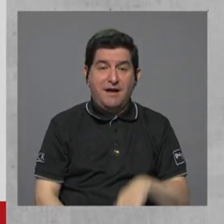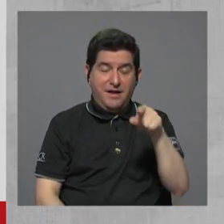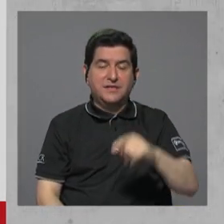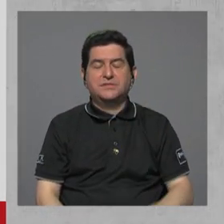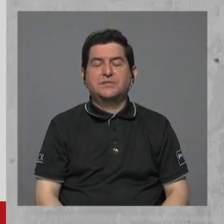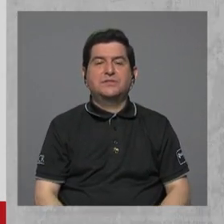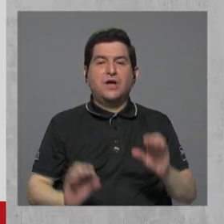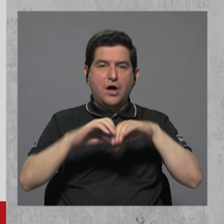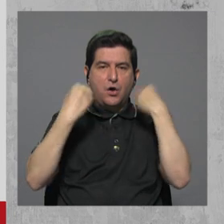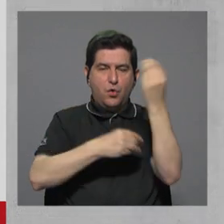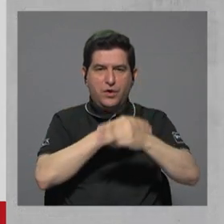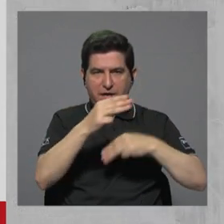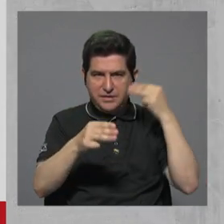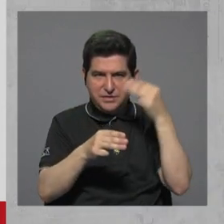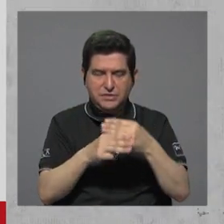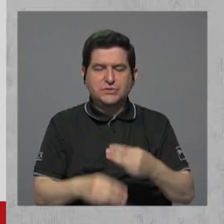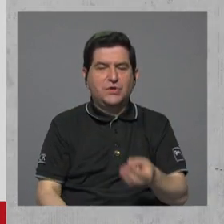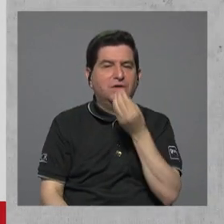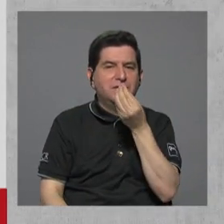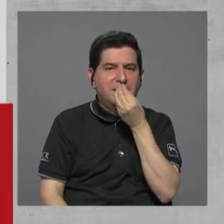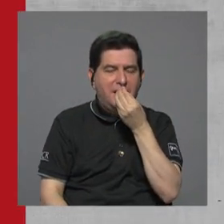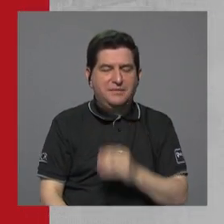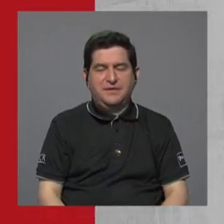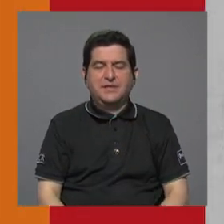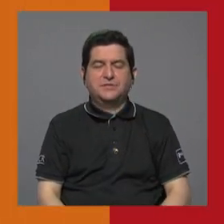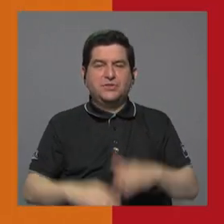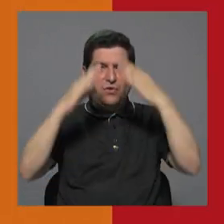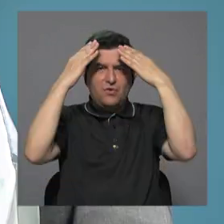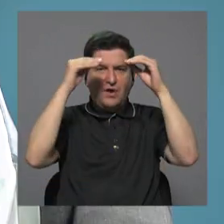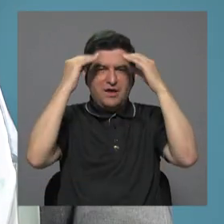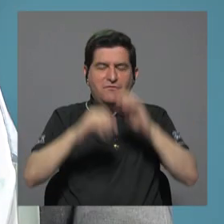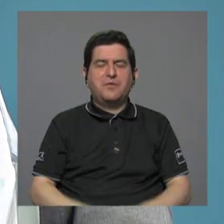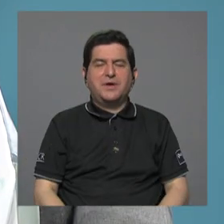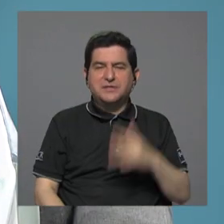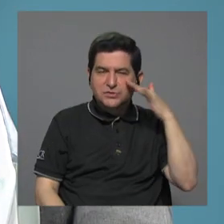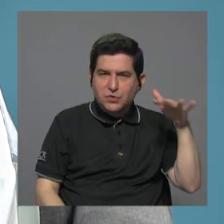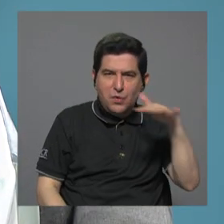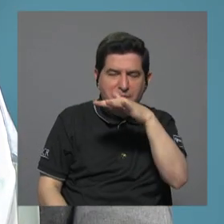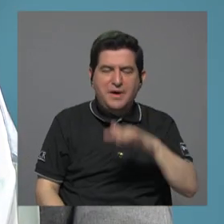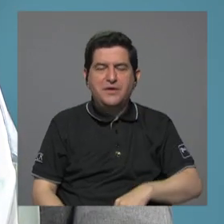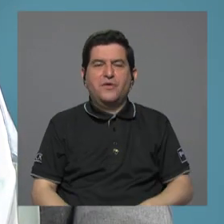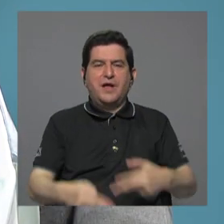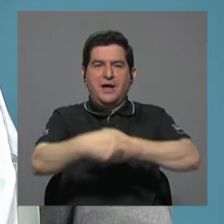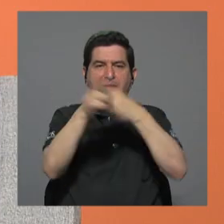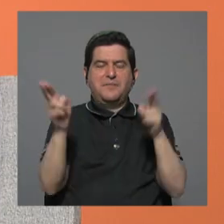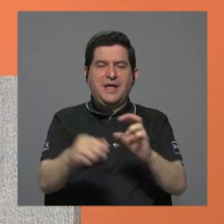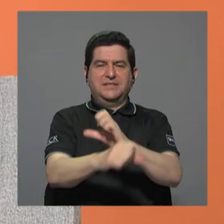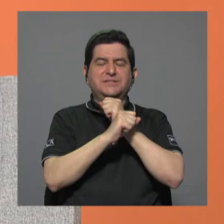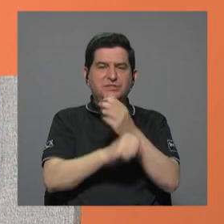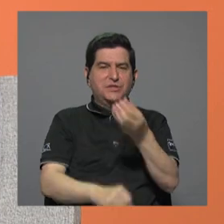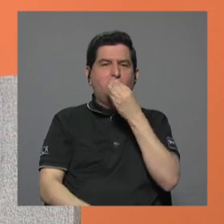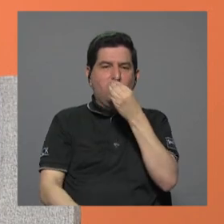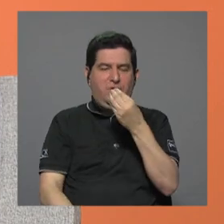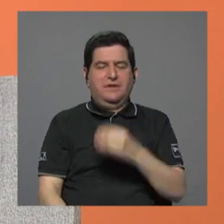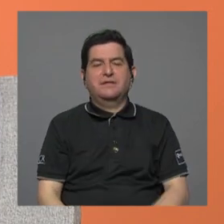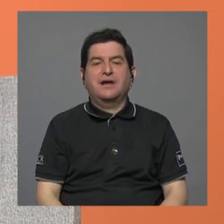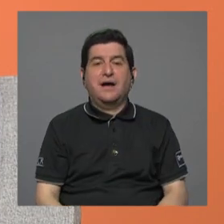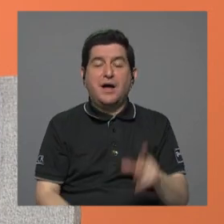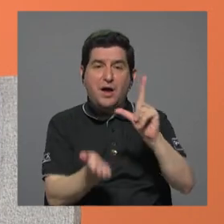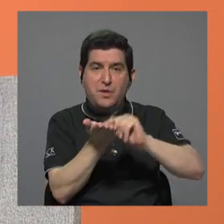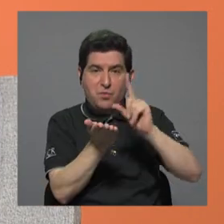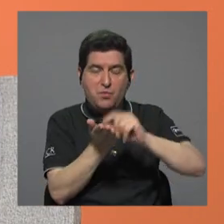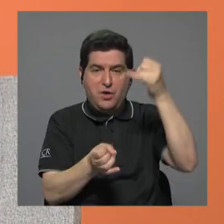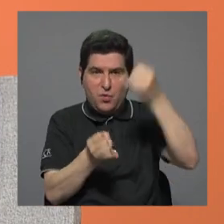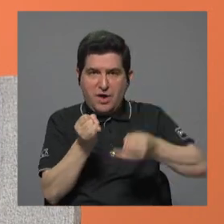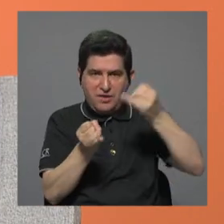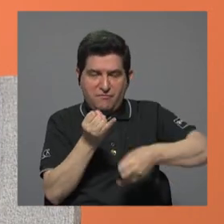Organización Internacional de la Alimentación, en el informe Panorama Regional de la Seguridad Alimentaria y Nutricional, que se publicó a